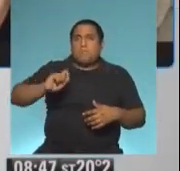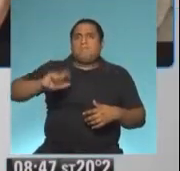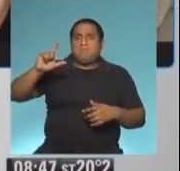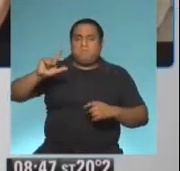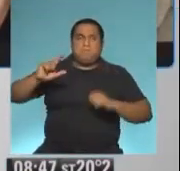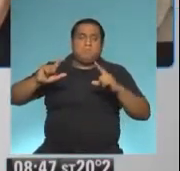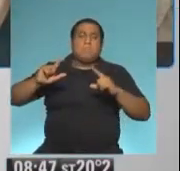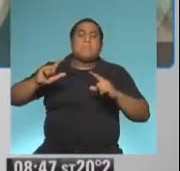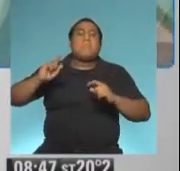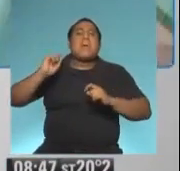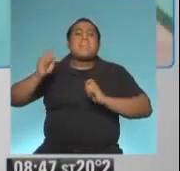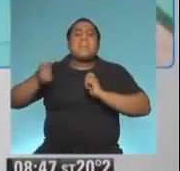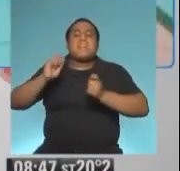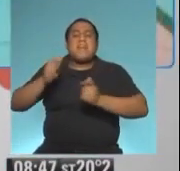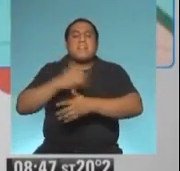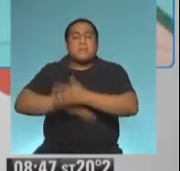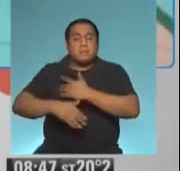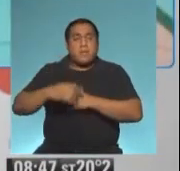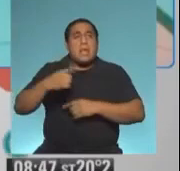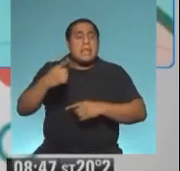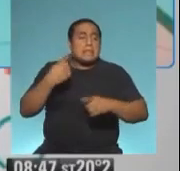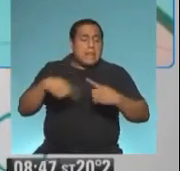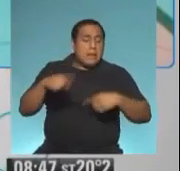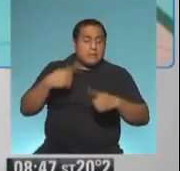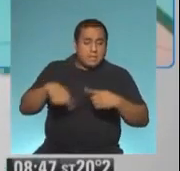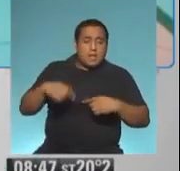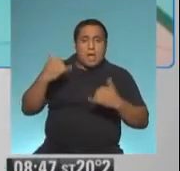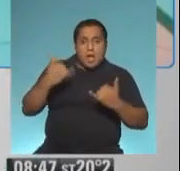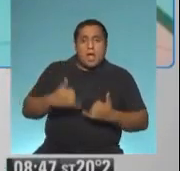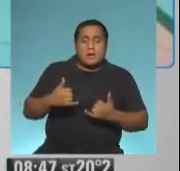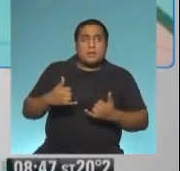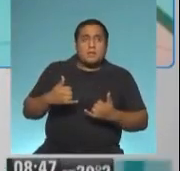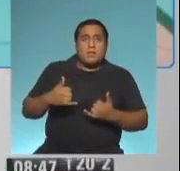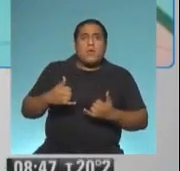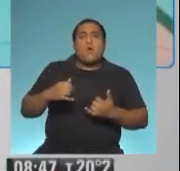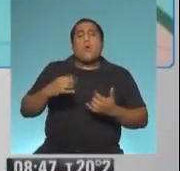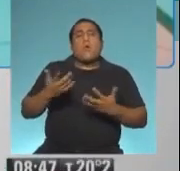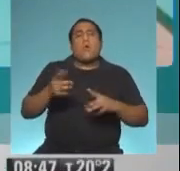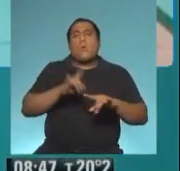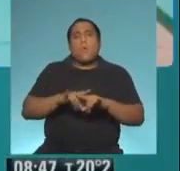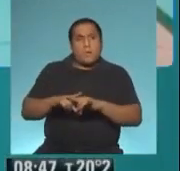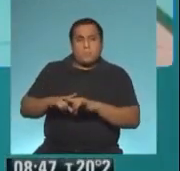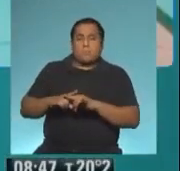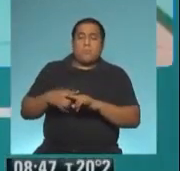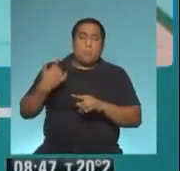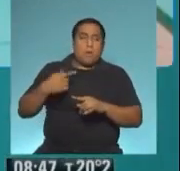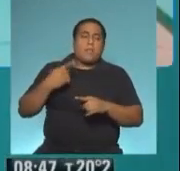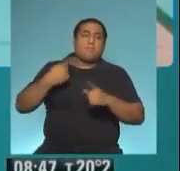tiempo o se ha realizado este trámite, se ha profundizado a través de un formato o la plataforma digital, ¿no?